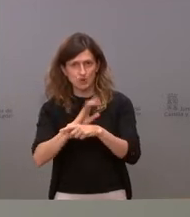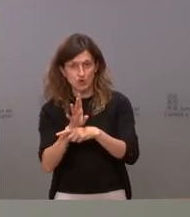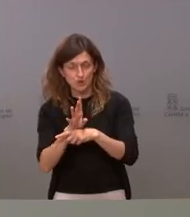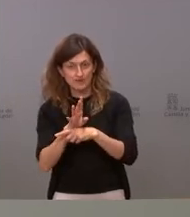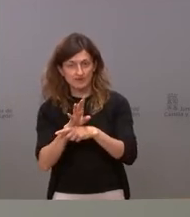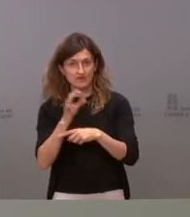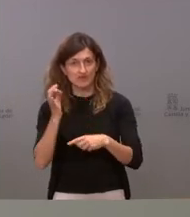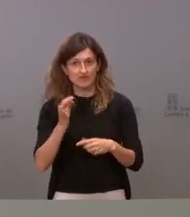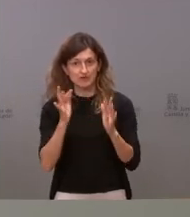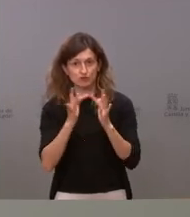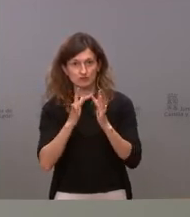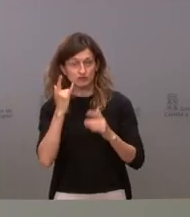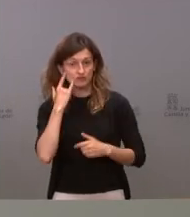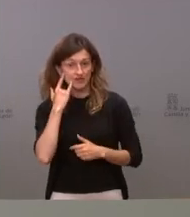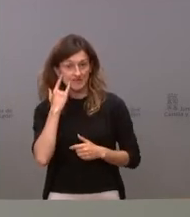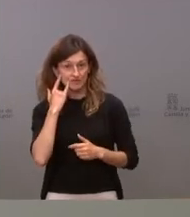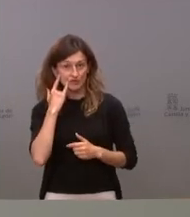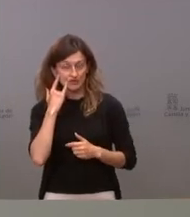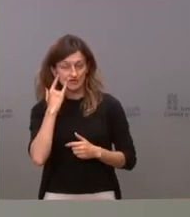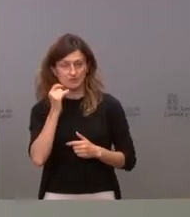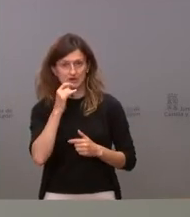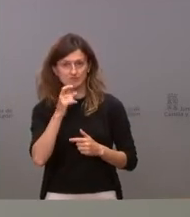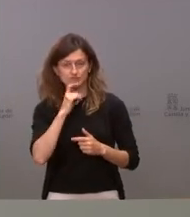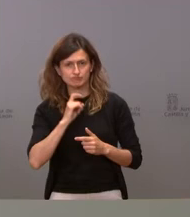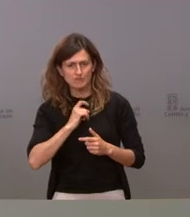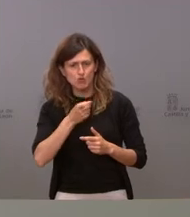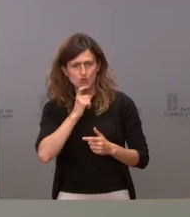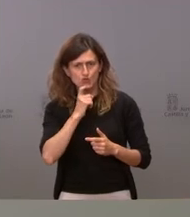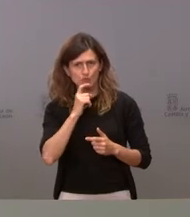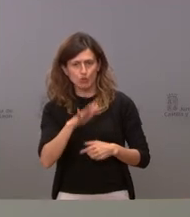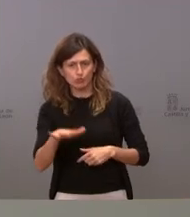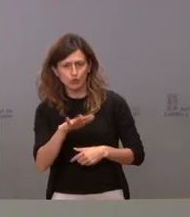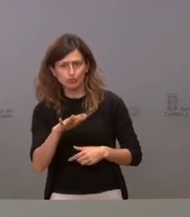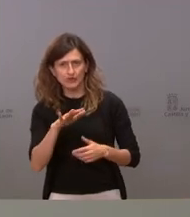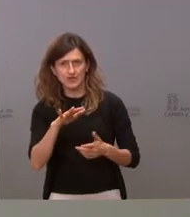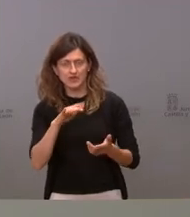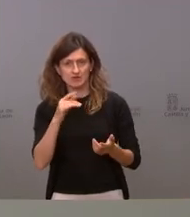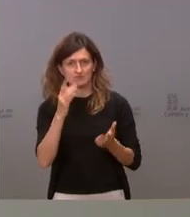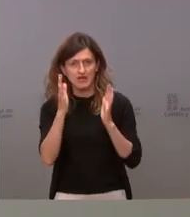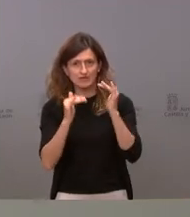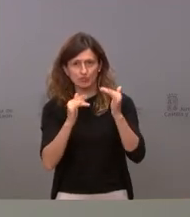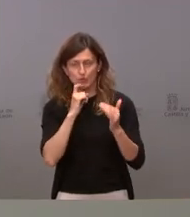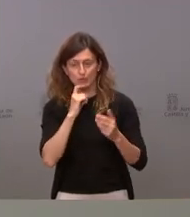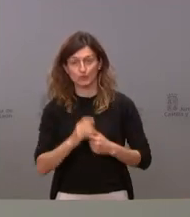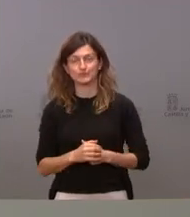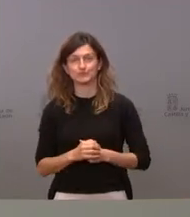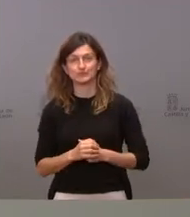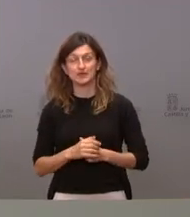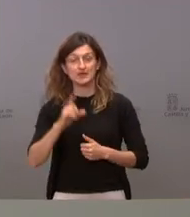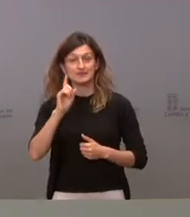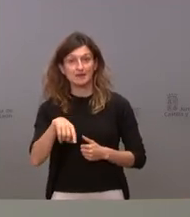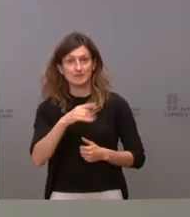tienen que hacer el contacto telefónico para que se les indique cómo y dónde y cuándo se les va a atender. También quiero